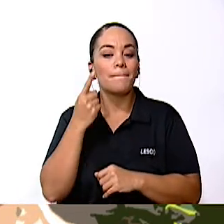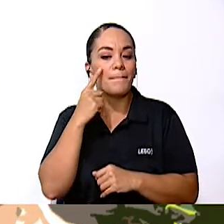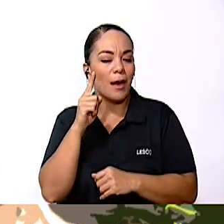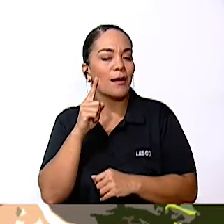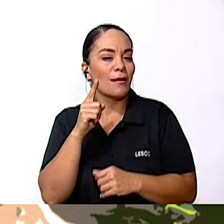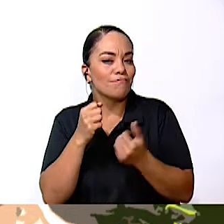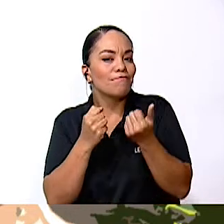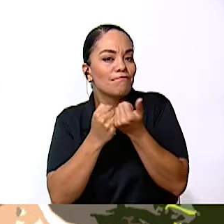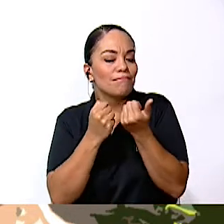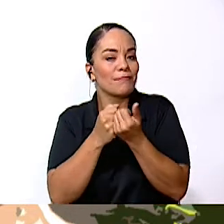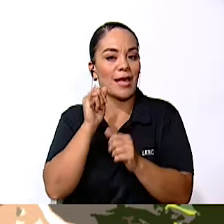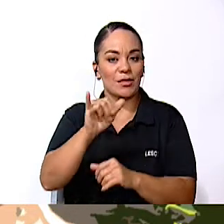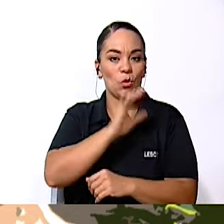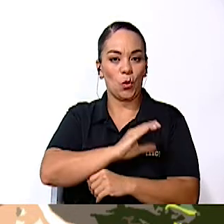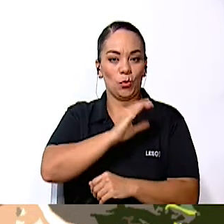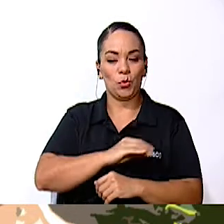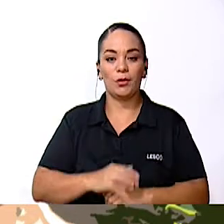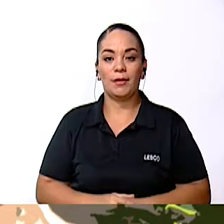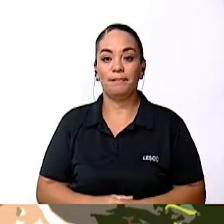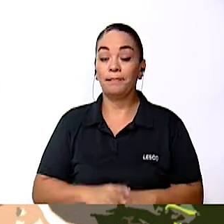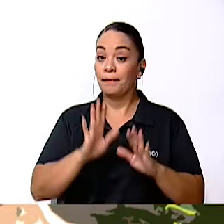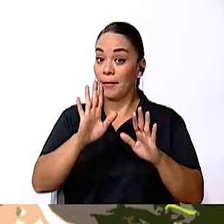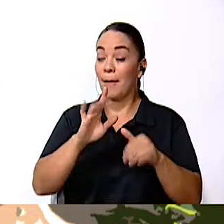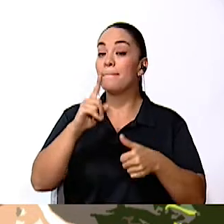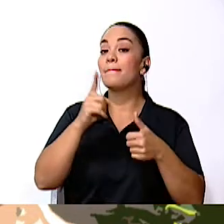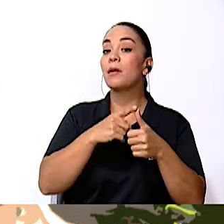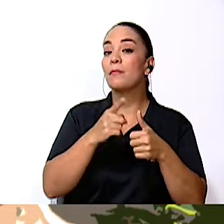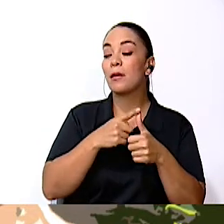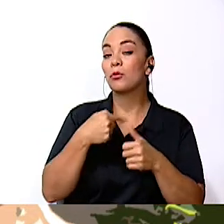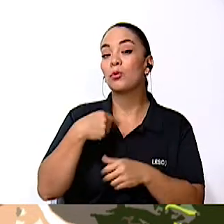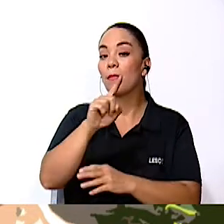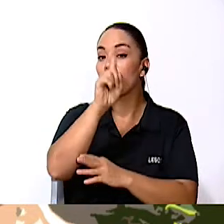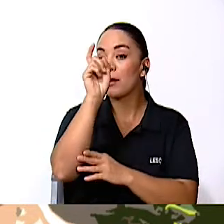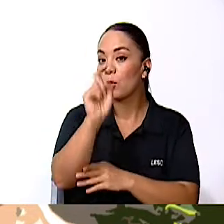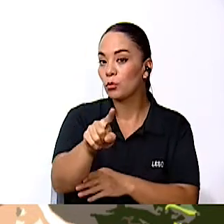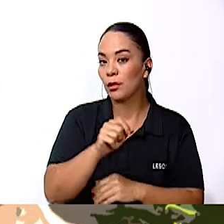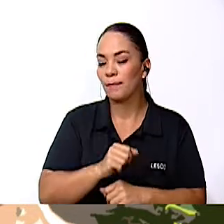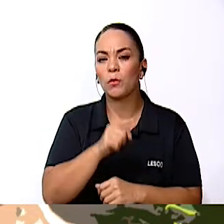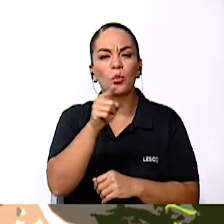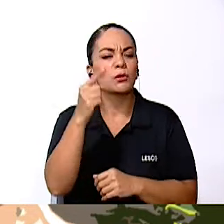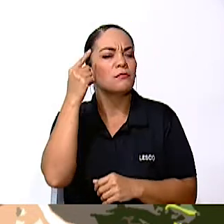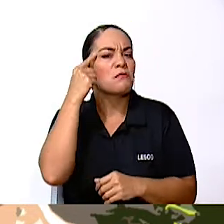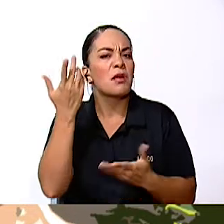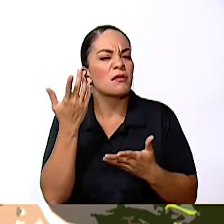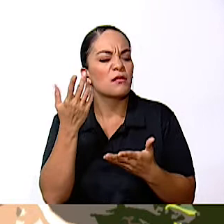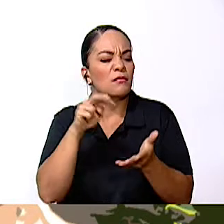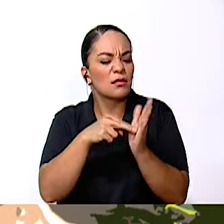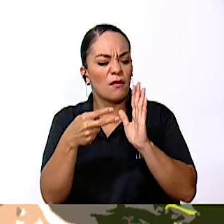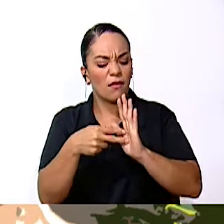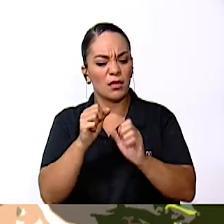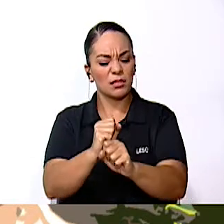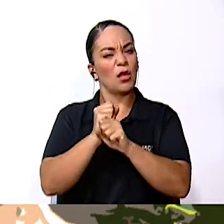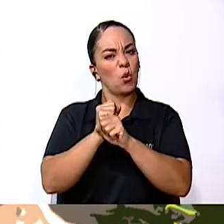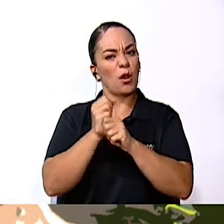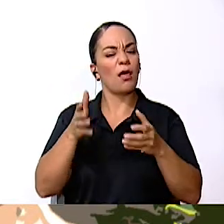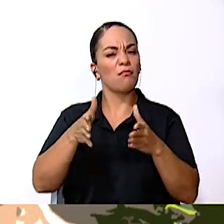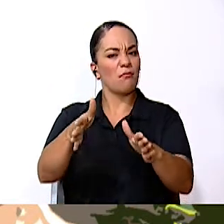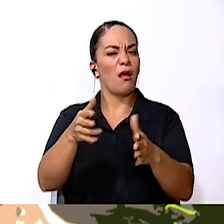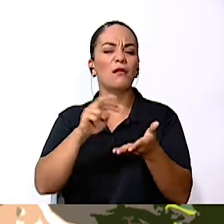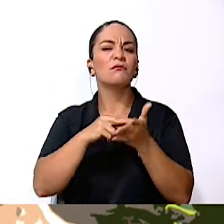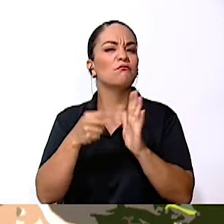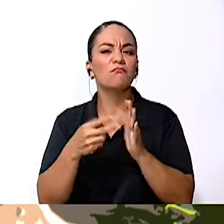eso, ¿verdad? Lo que es la conducta. Pero primero les voy a preguntar, ¿qué es seguridad vial? ¿Ustedes saben lo que es seguridad vial?